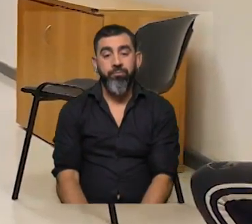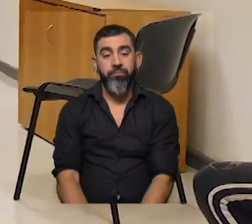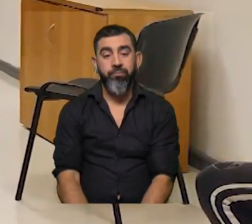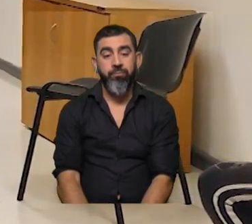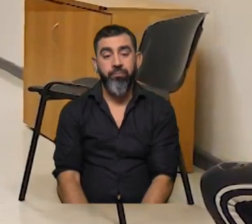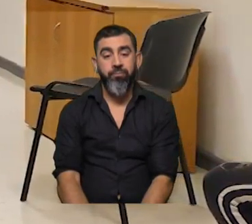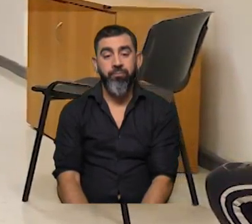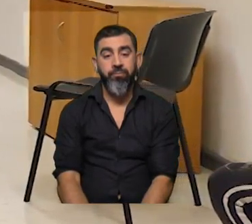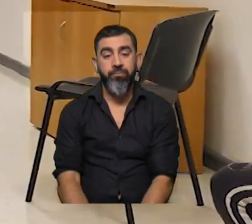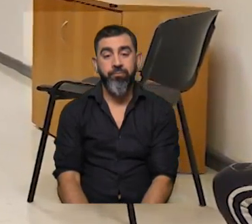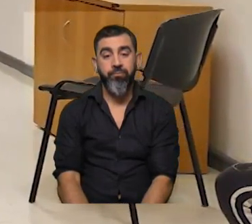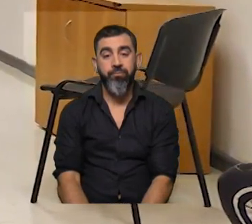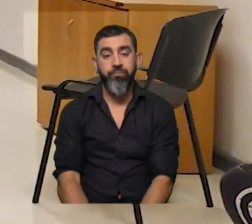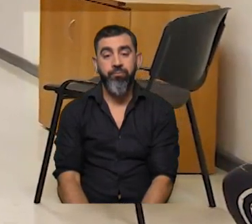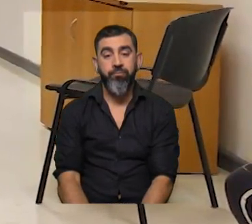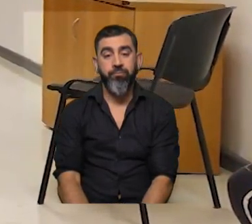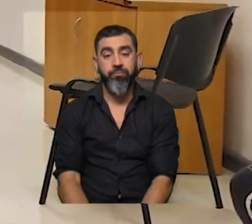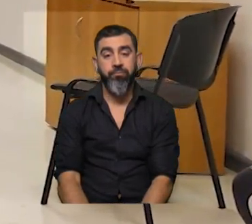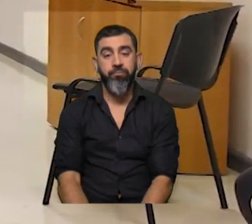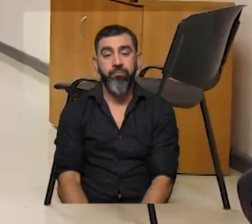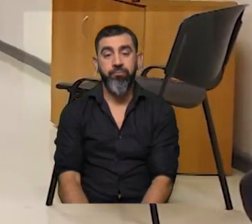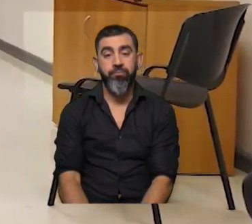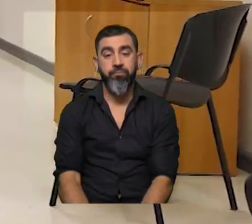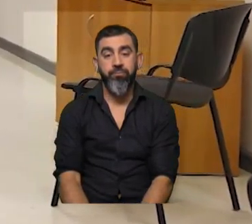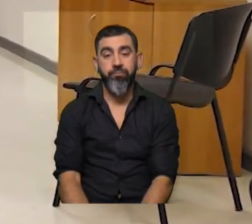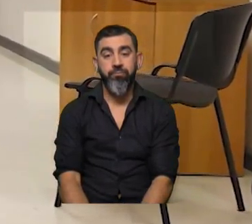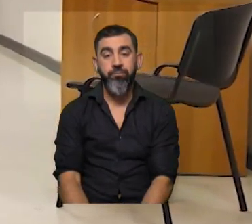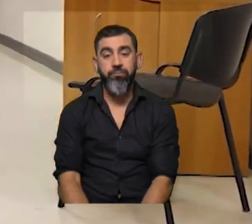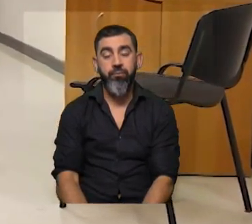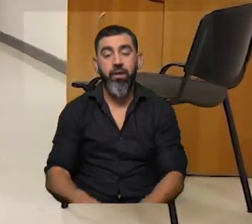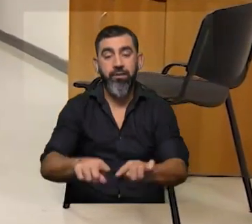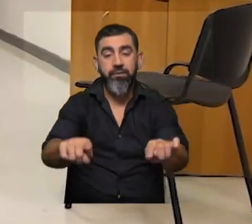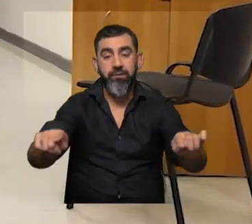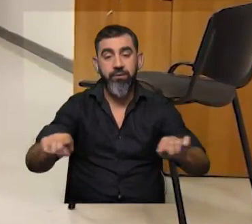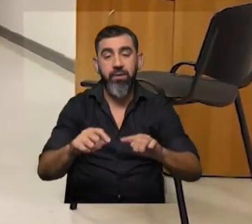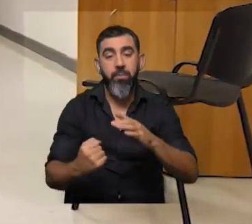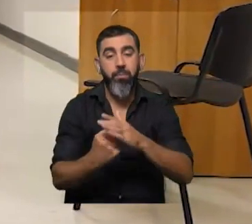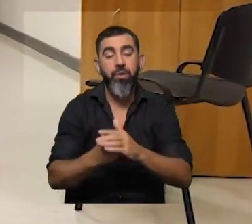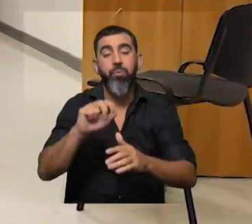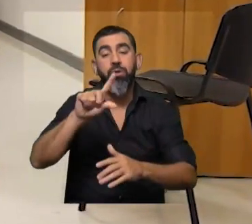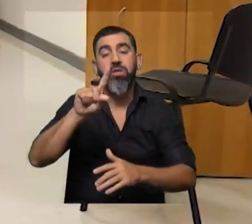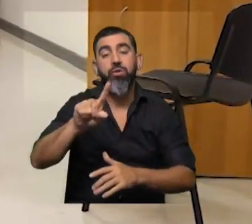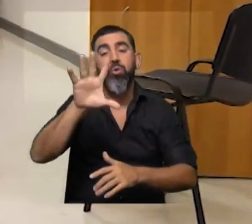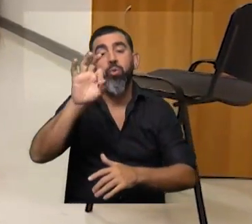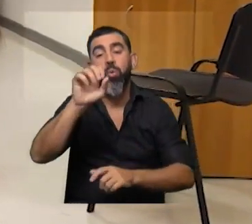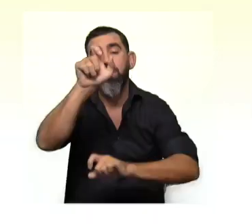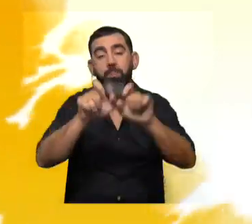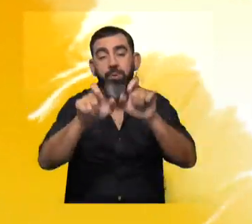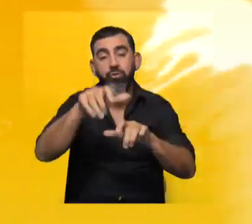-612-009. La sala tiene capacidad para 150 personas.